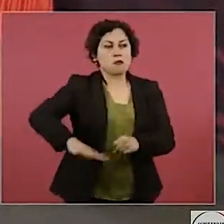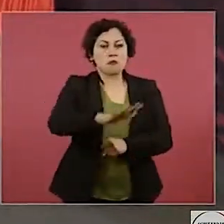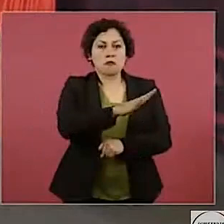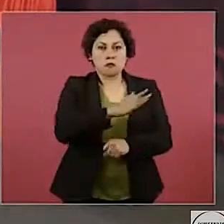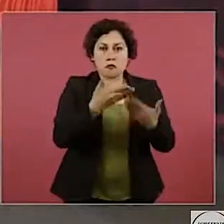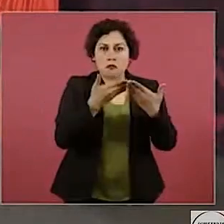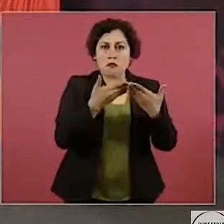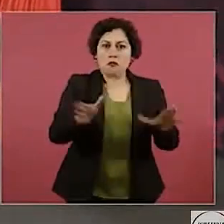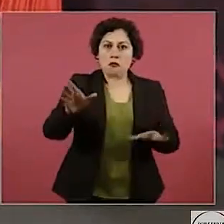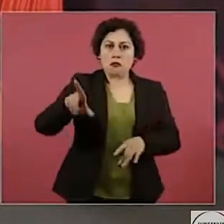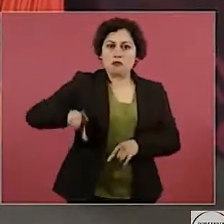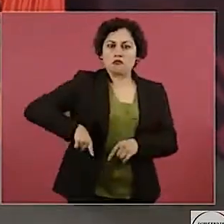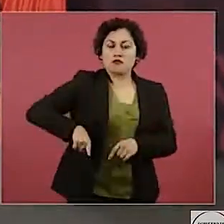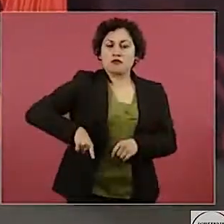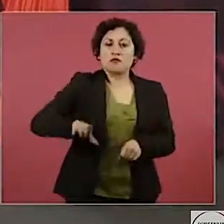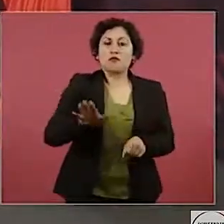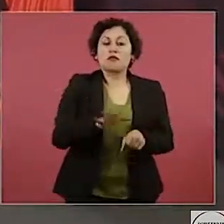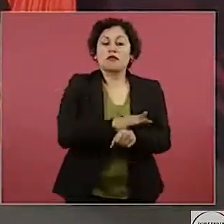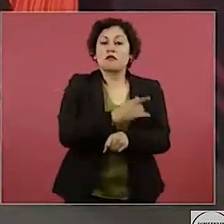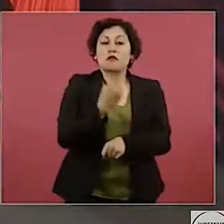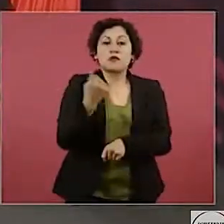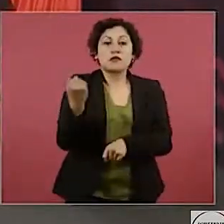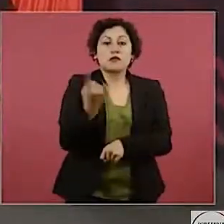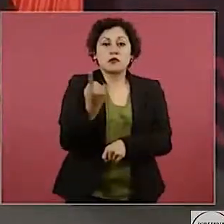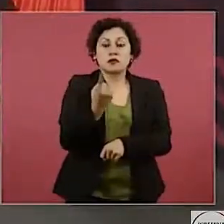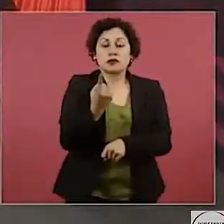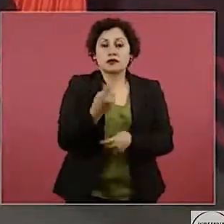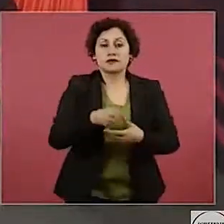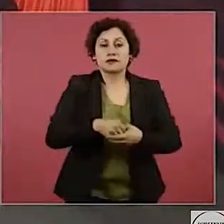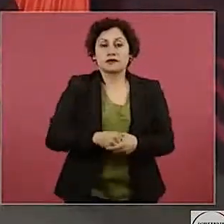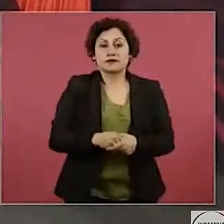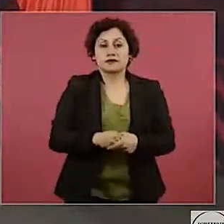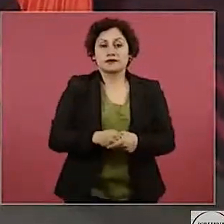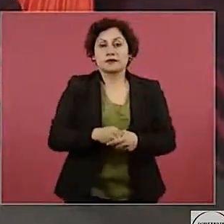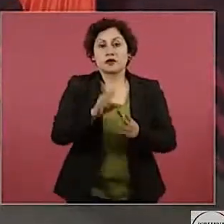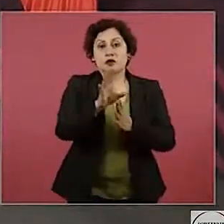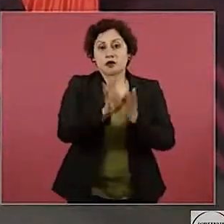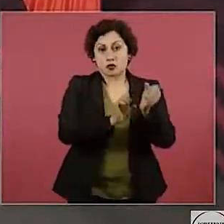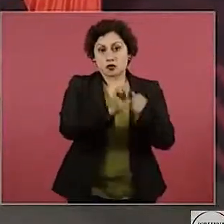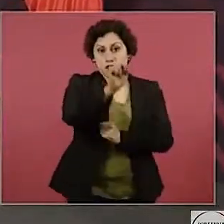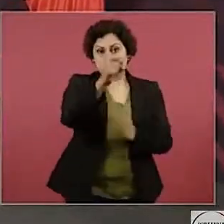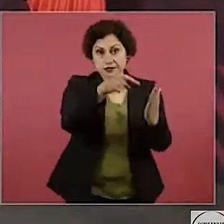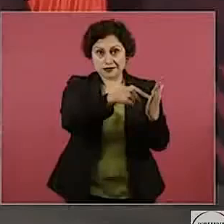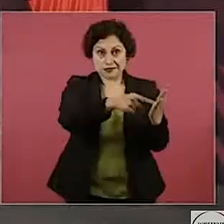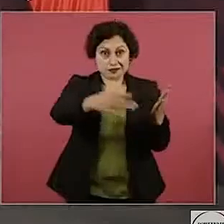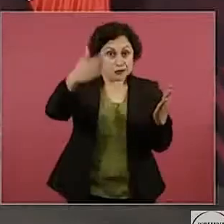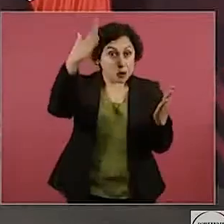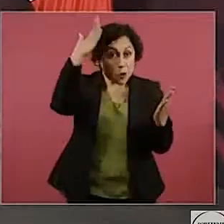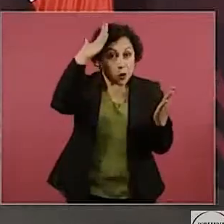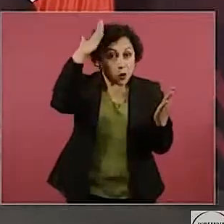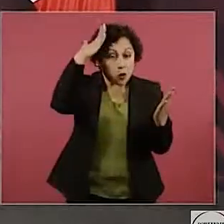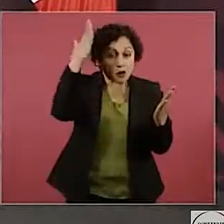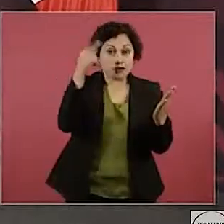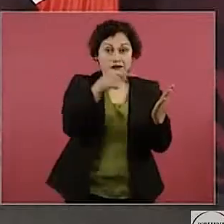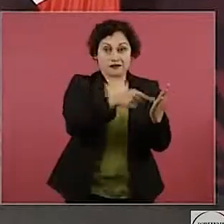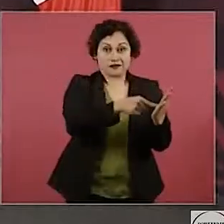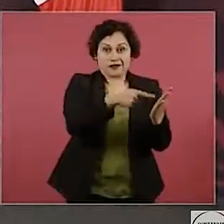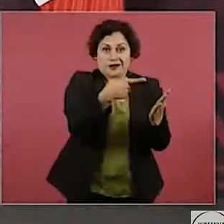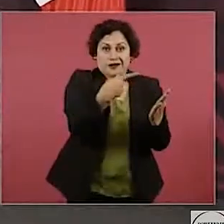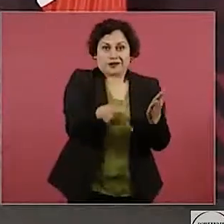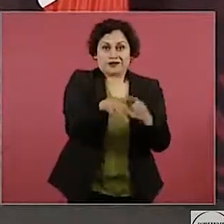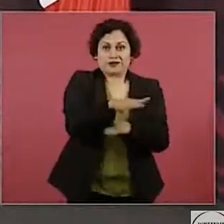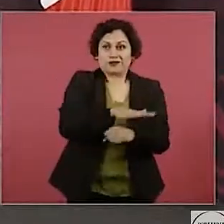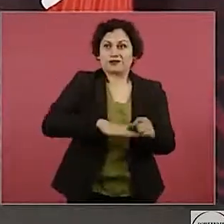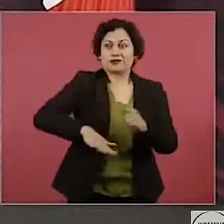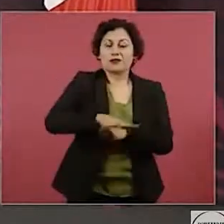Porque la Constitución, la Carta Magna, tiene una función social y